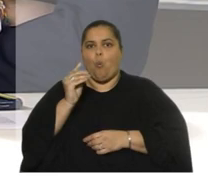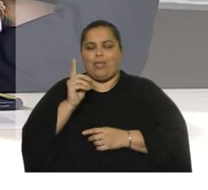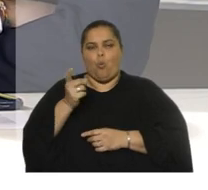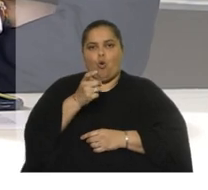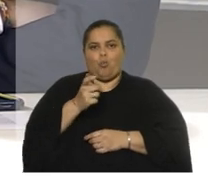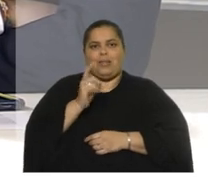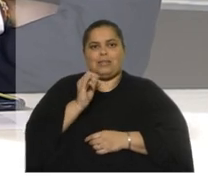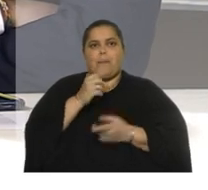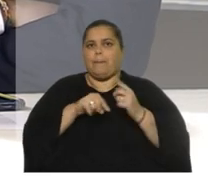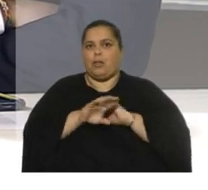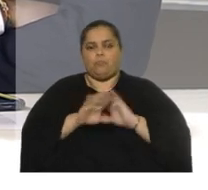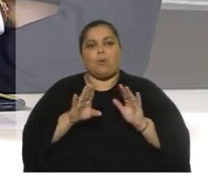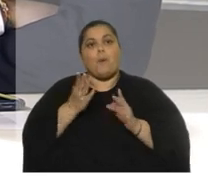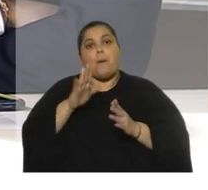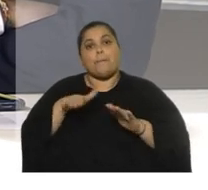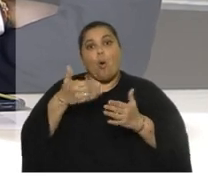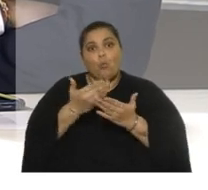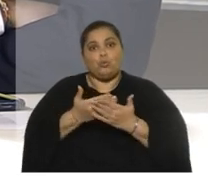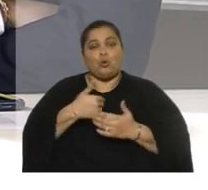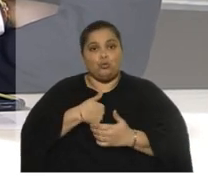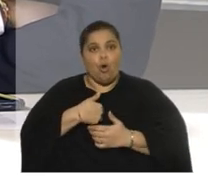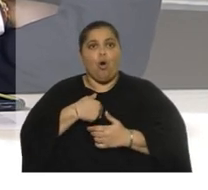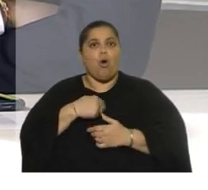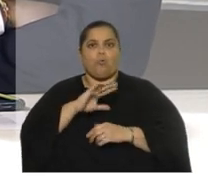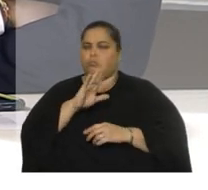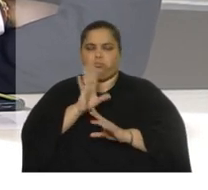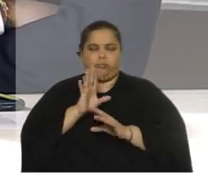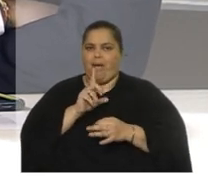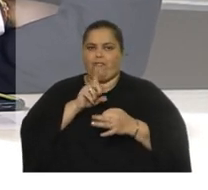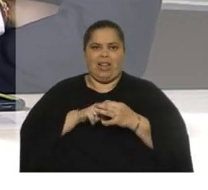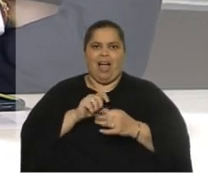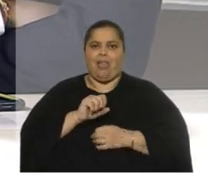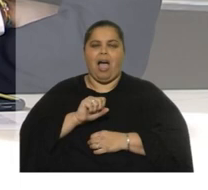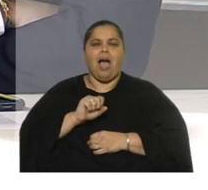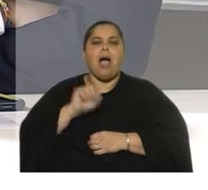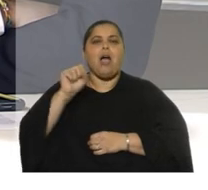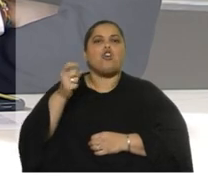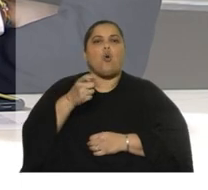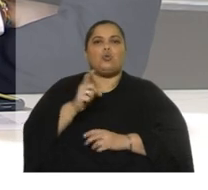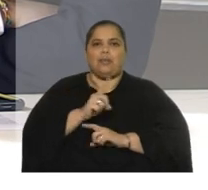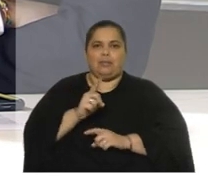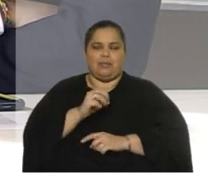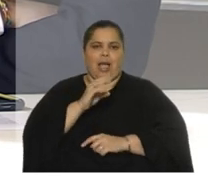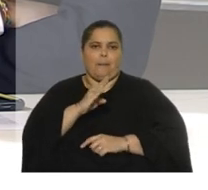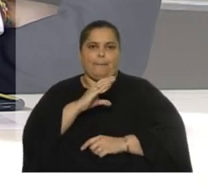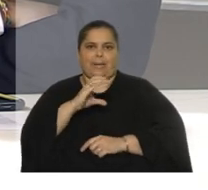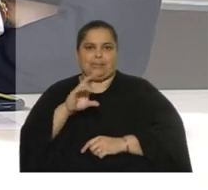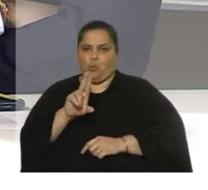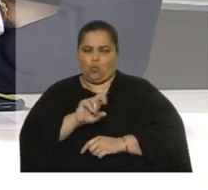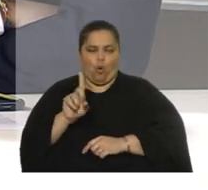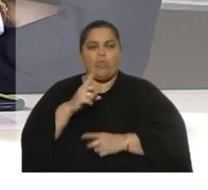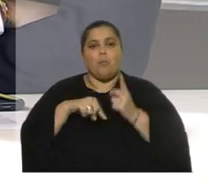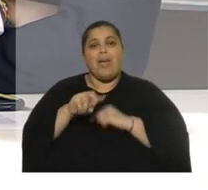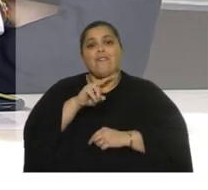Avanzada, le dije, encantada Jaime, yo a usted lo admiro mucho, pero no me había afiliado al Partido, no se lo voy a pedir nunca. ¿Y Valente la llama para integrar? Para